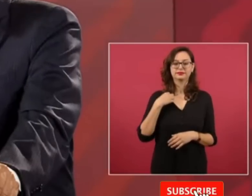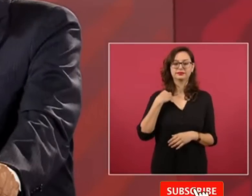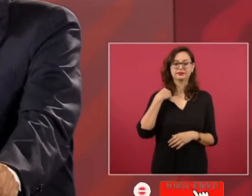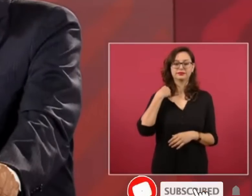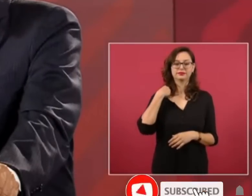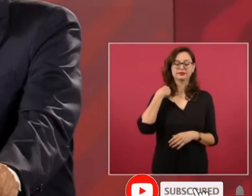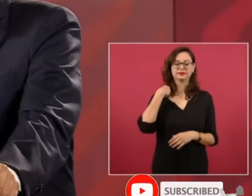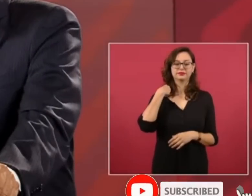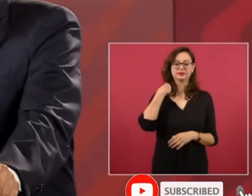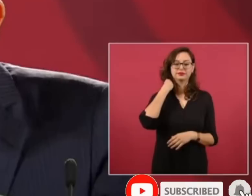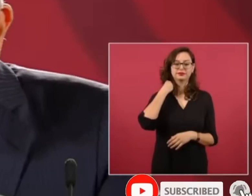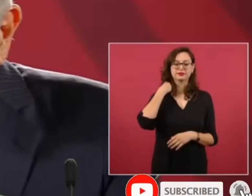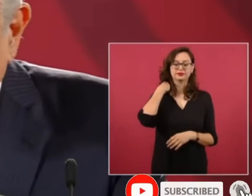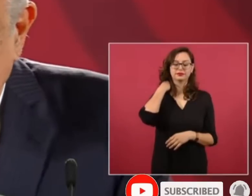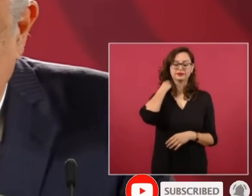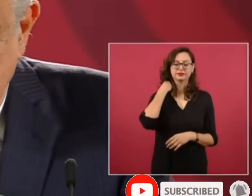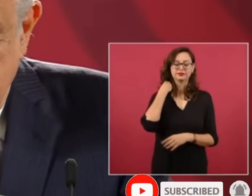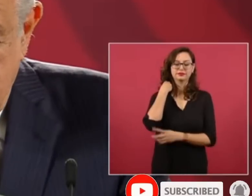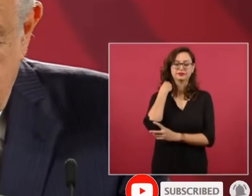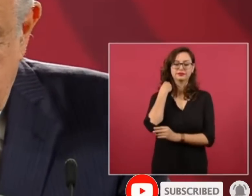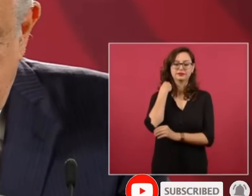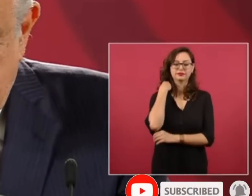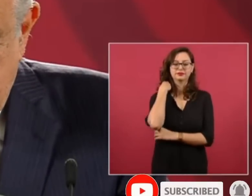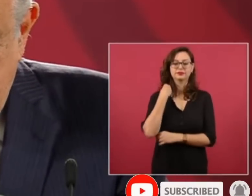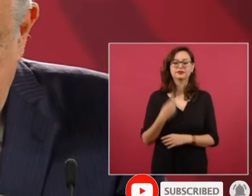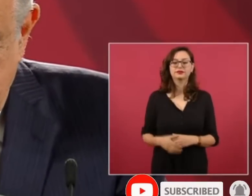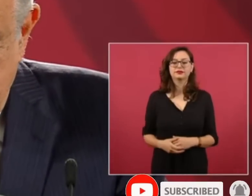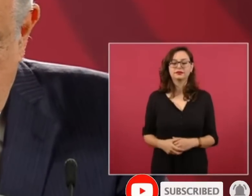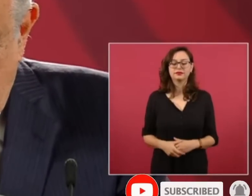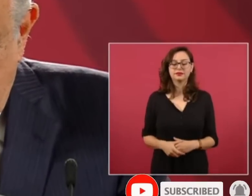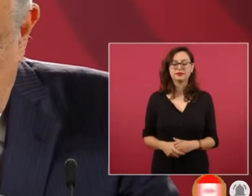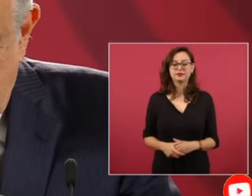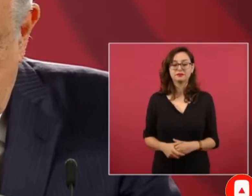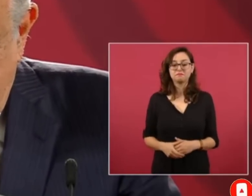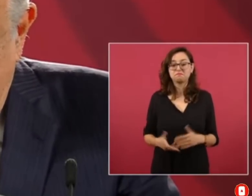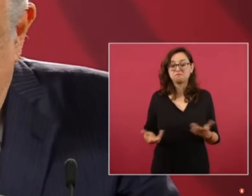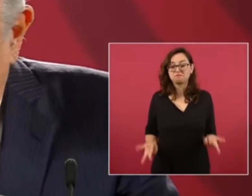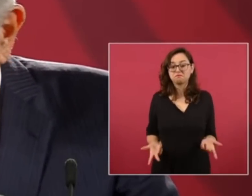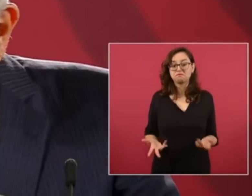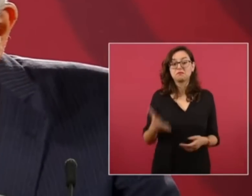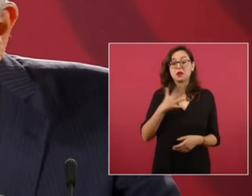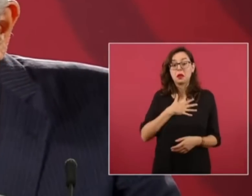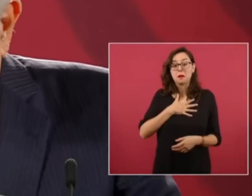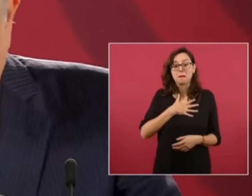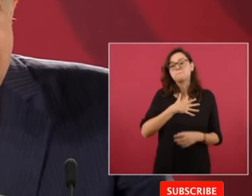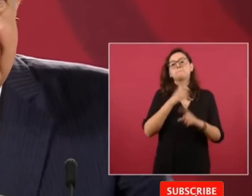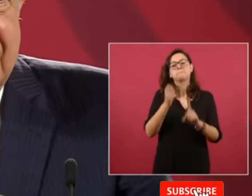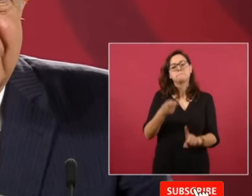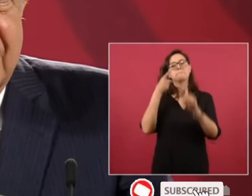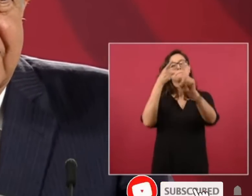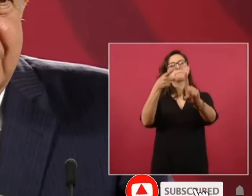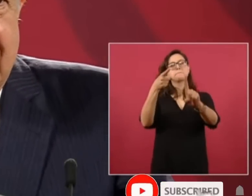que yo exprese cuál es mi dirigente social